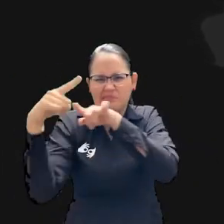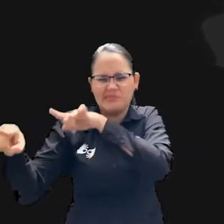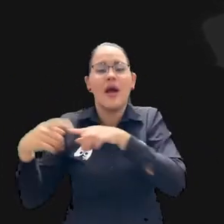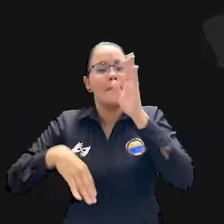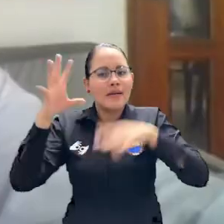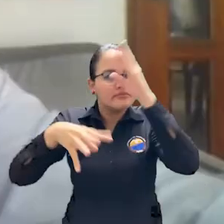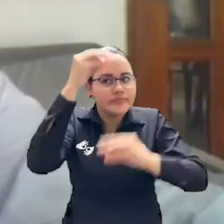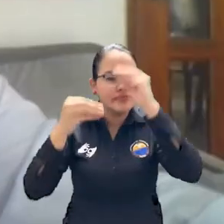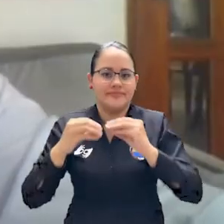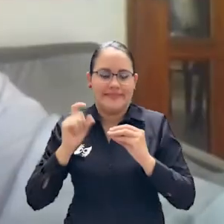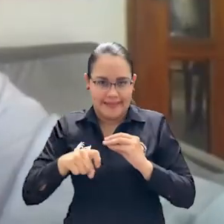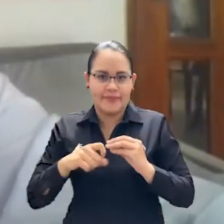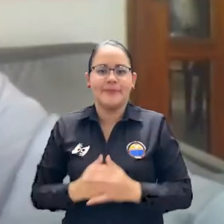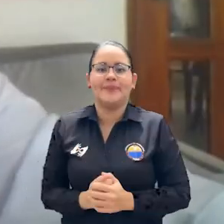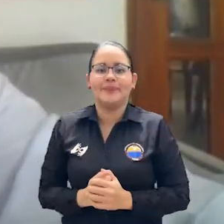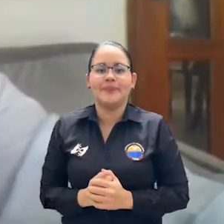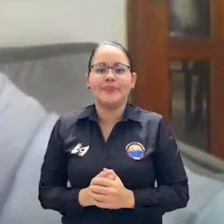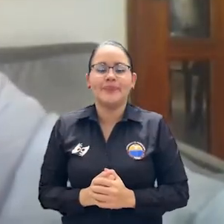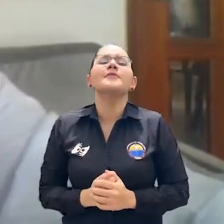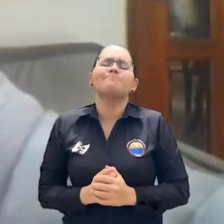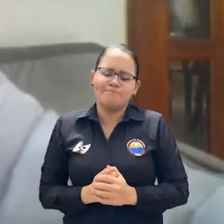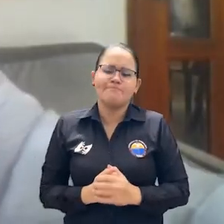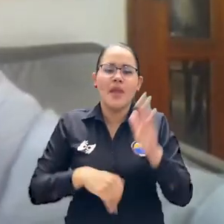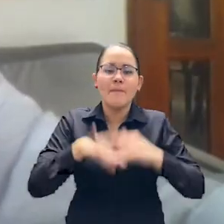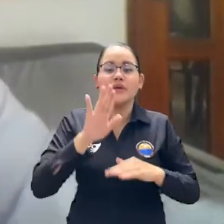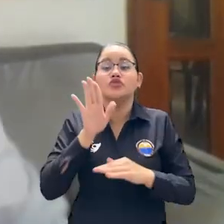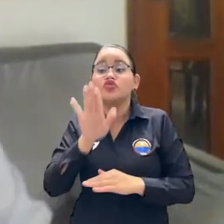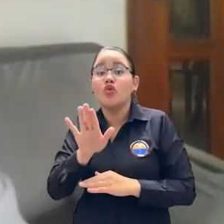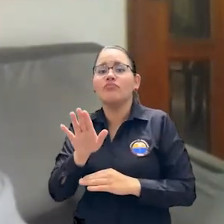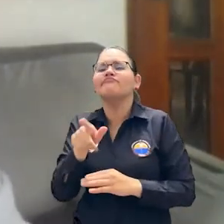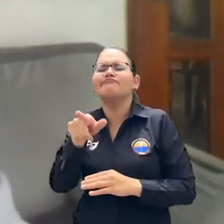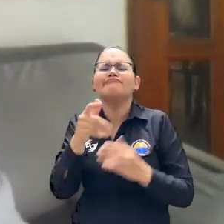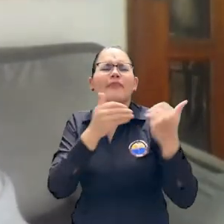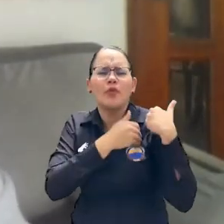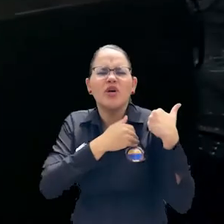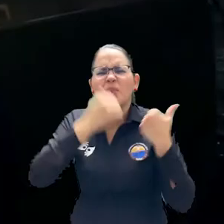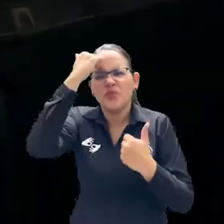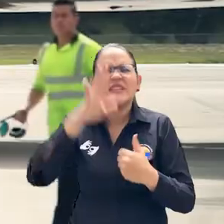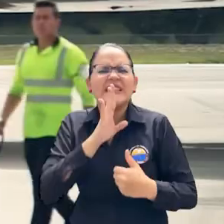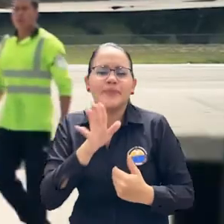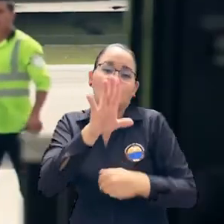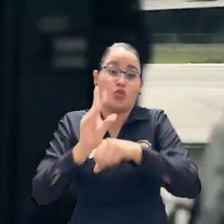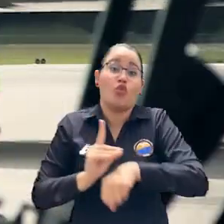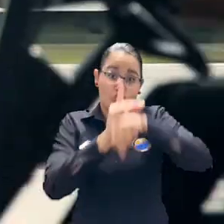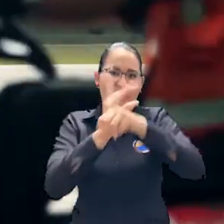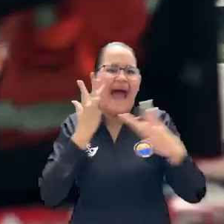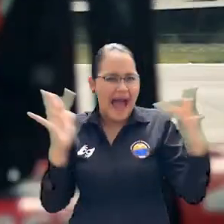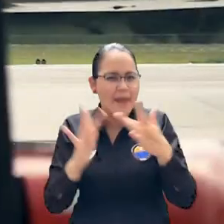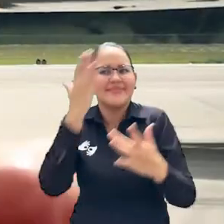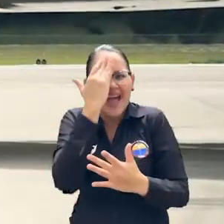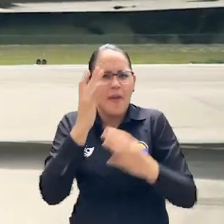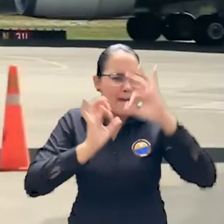relacionados. En términos generales, nuestra planta docente está conformada con doctores en el área de